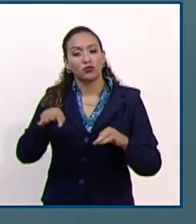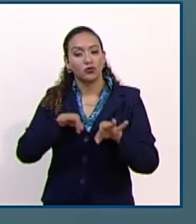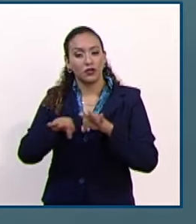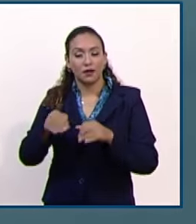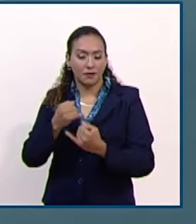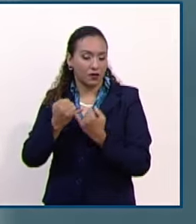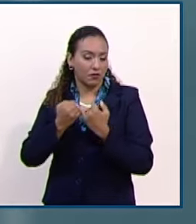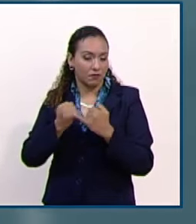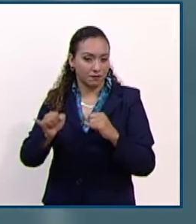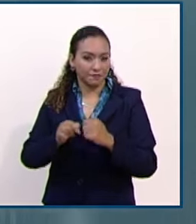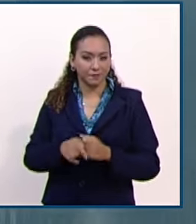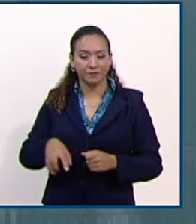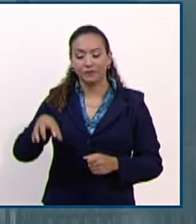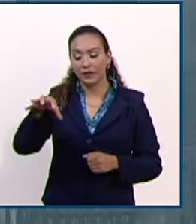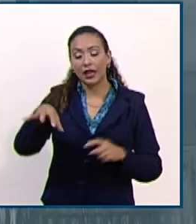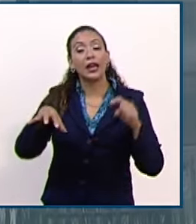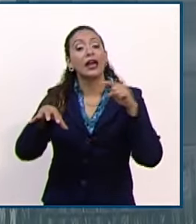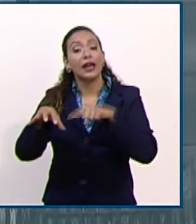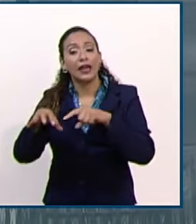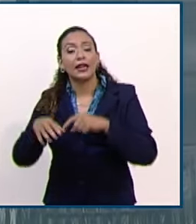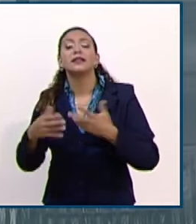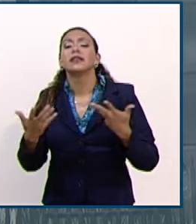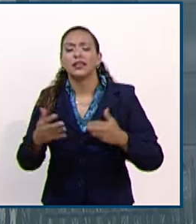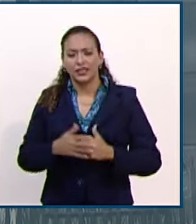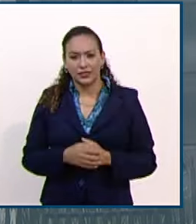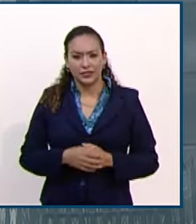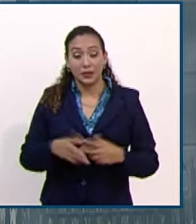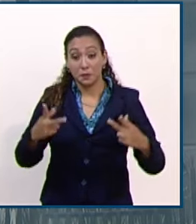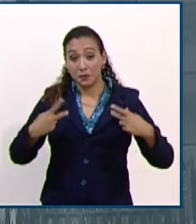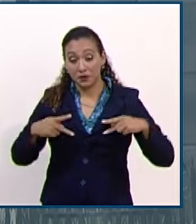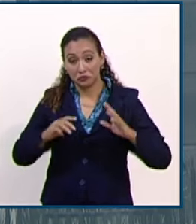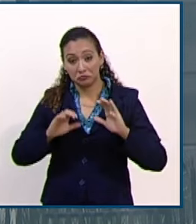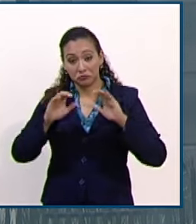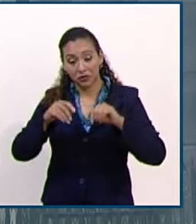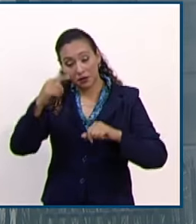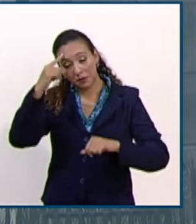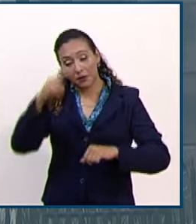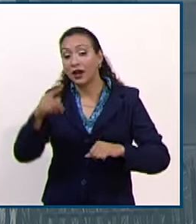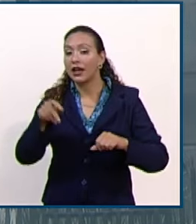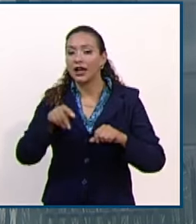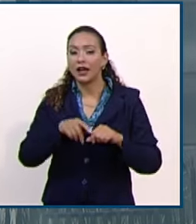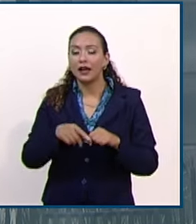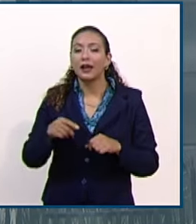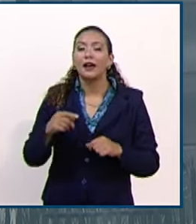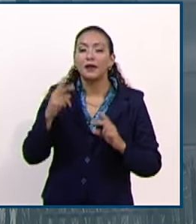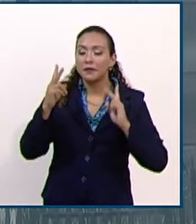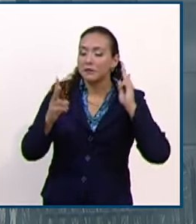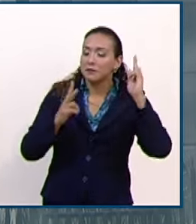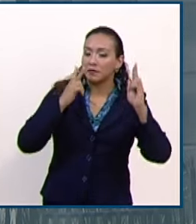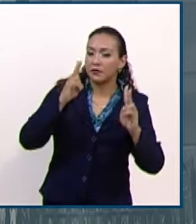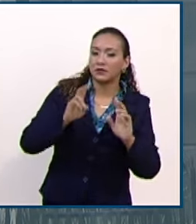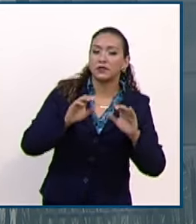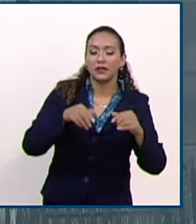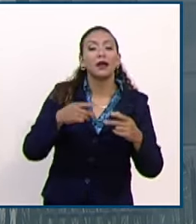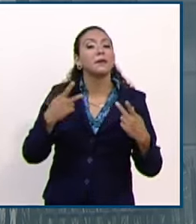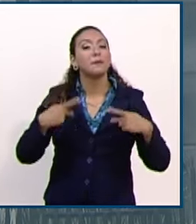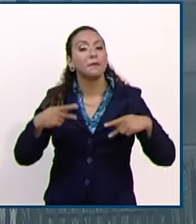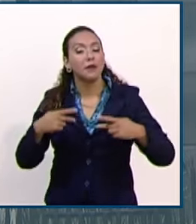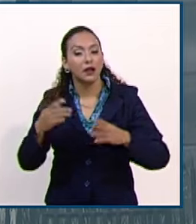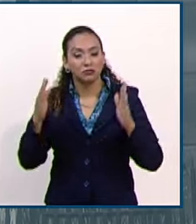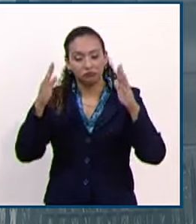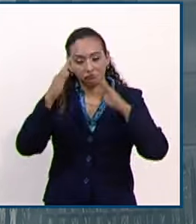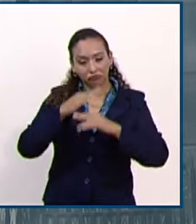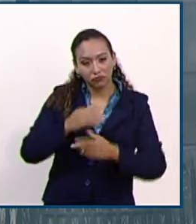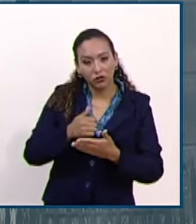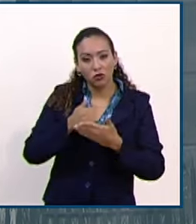operativa para autorizar el registro de personas que cumplan con los requisitos para la función de visitador, conciliador o síndico